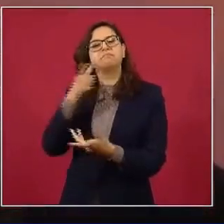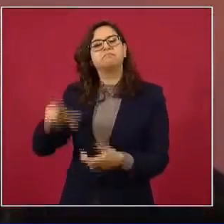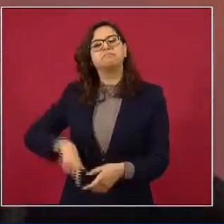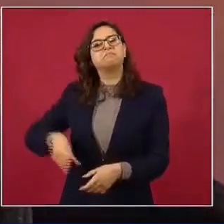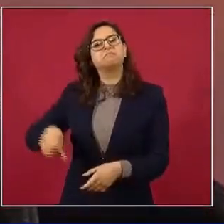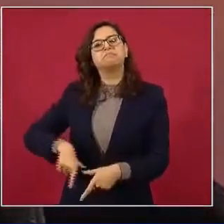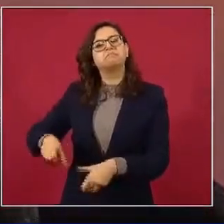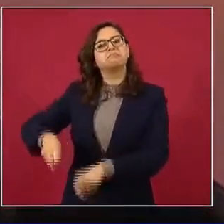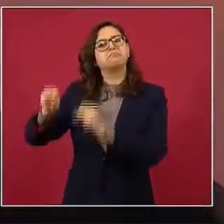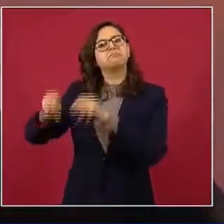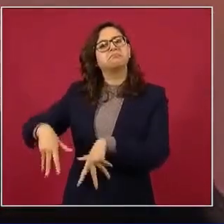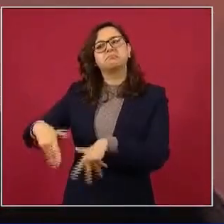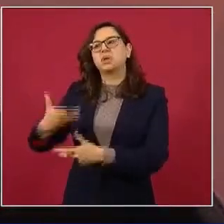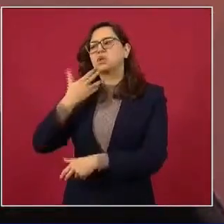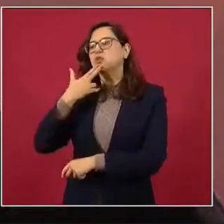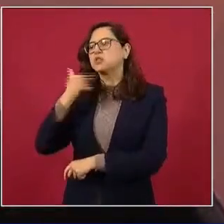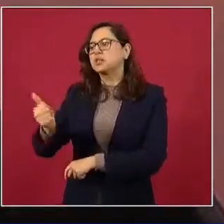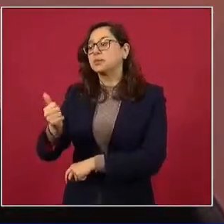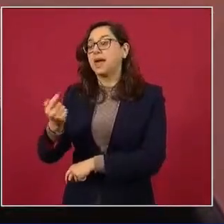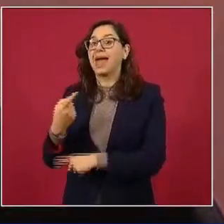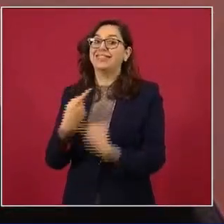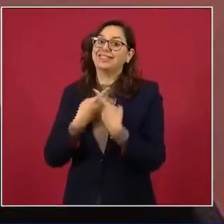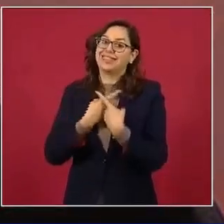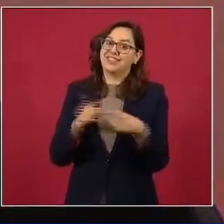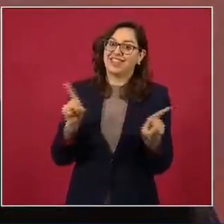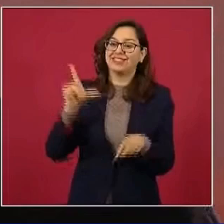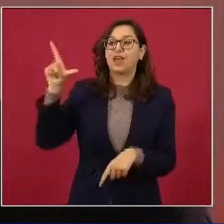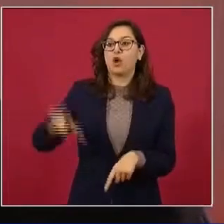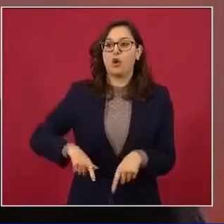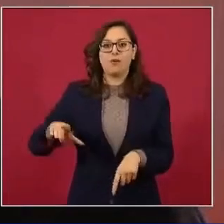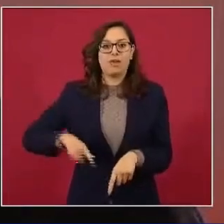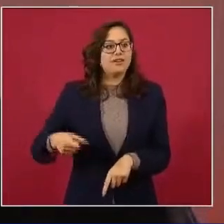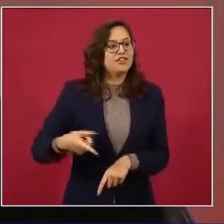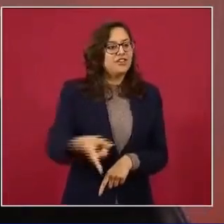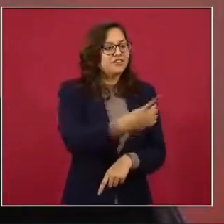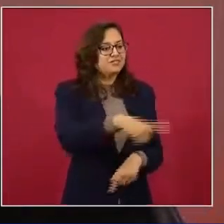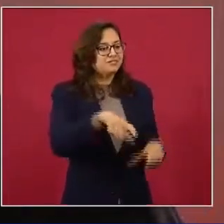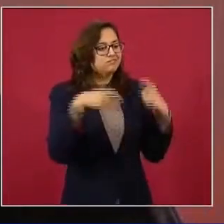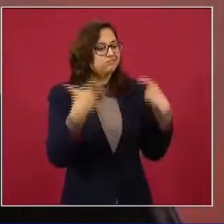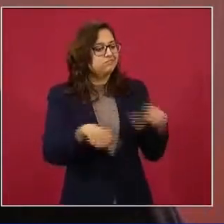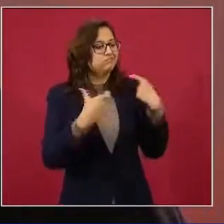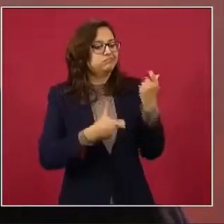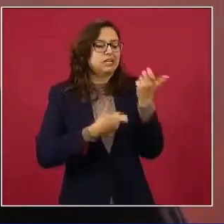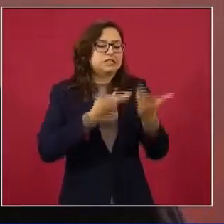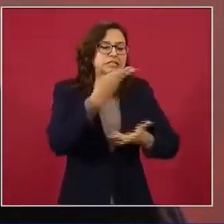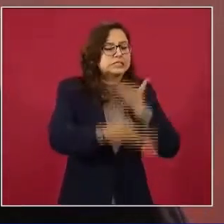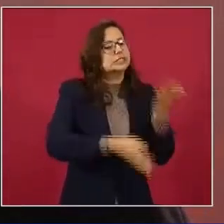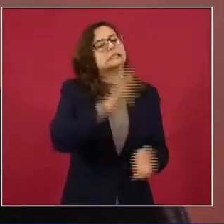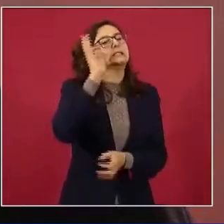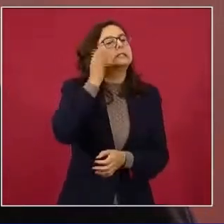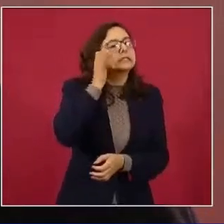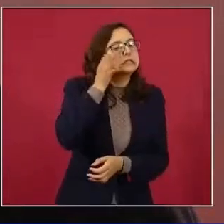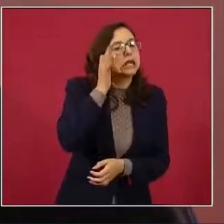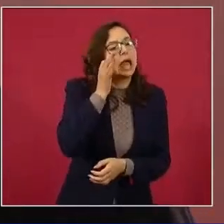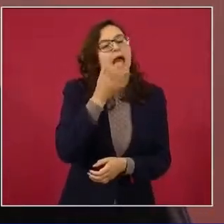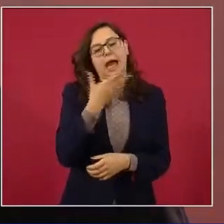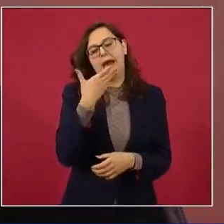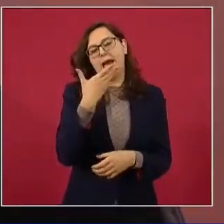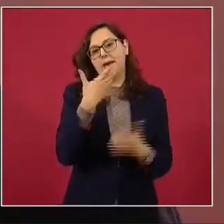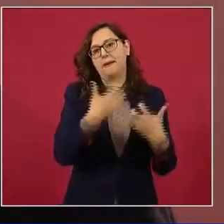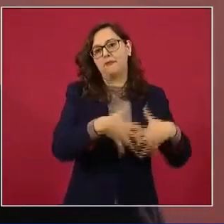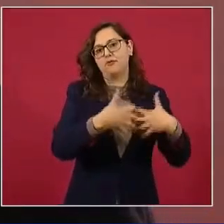funcionó muy bien, pero el gobierno para servir al pueblo se destruyó. Entonces,